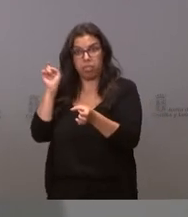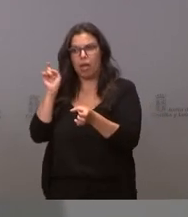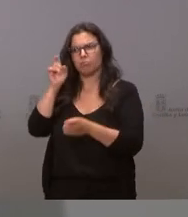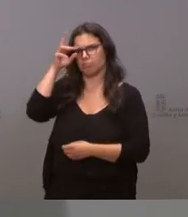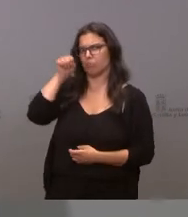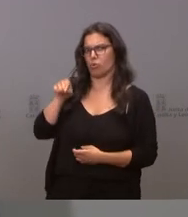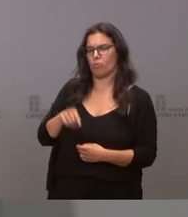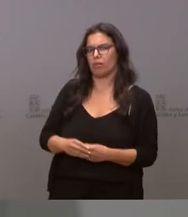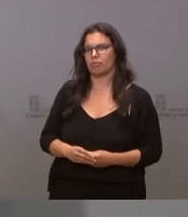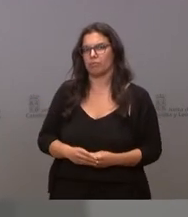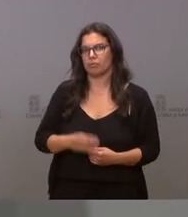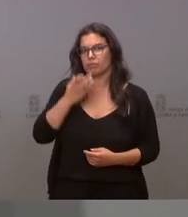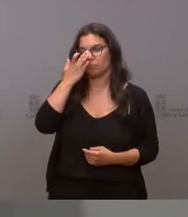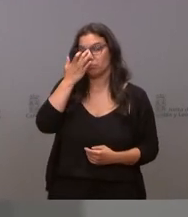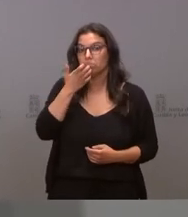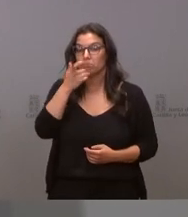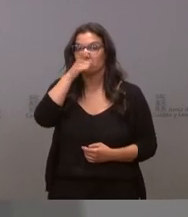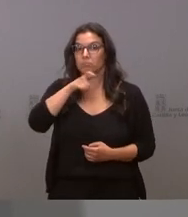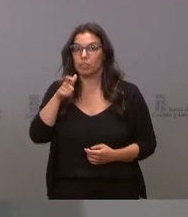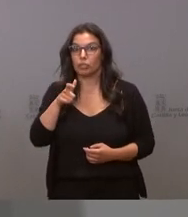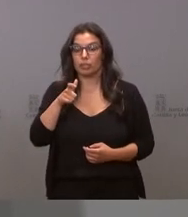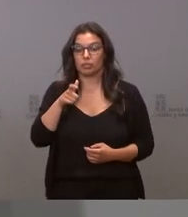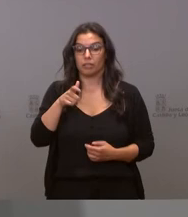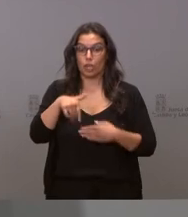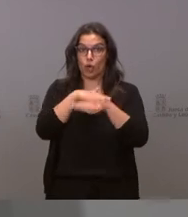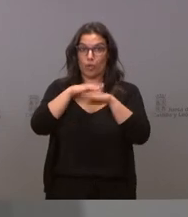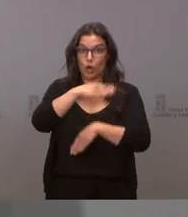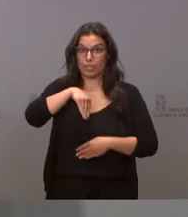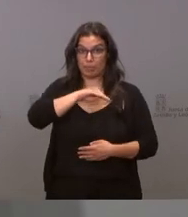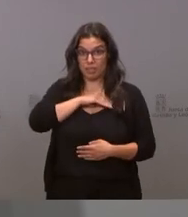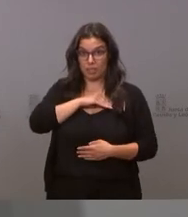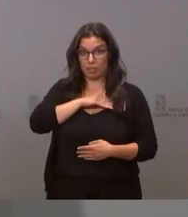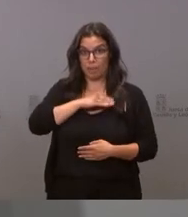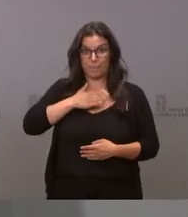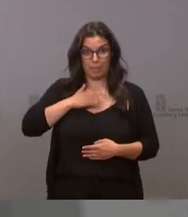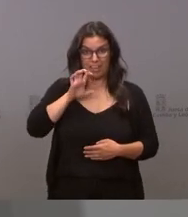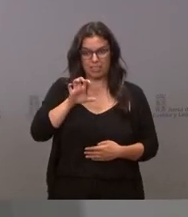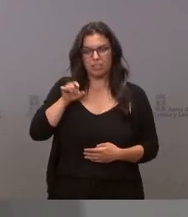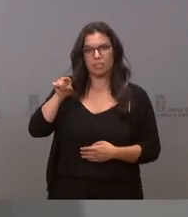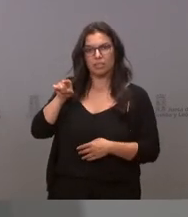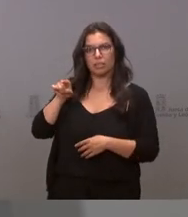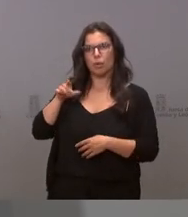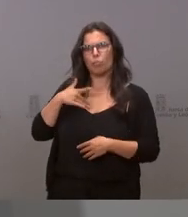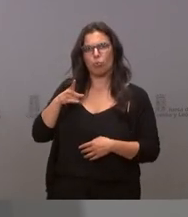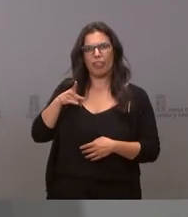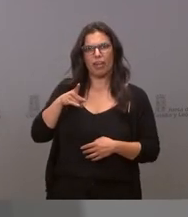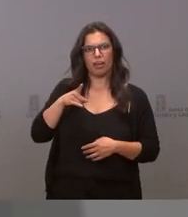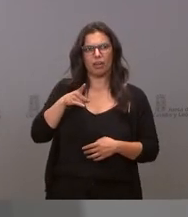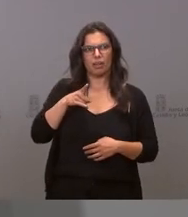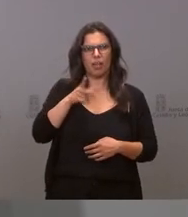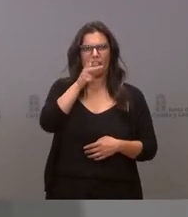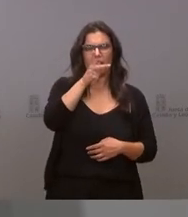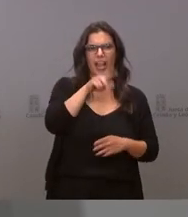los miembros del gobierno de mi nación crean que se pueden saltar al Estado de Derecho